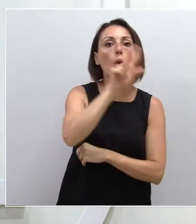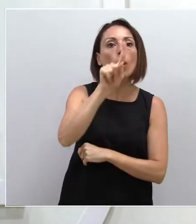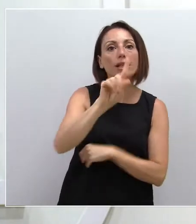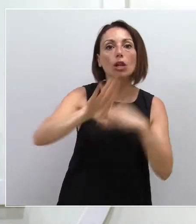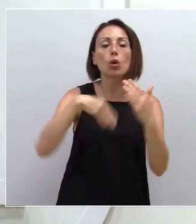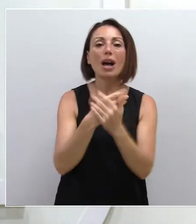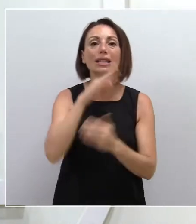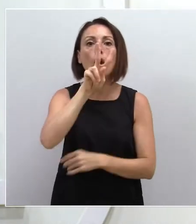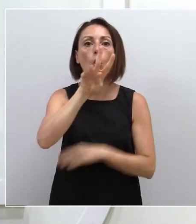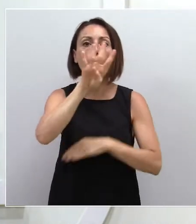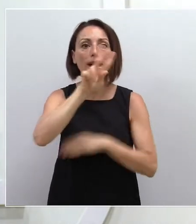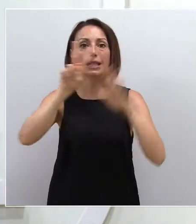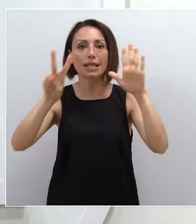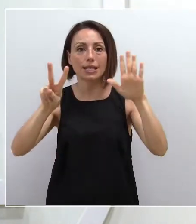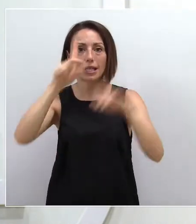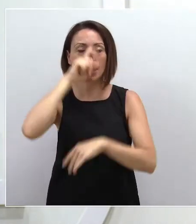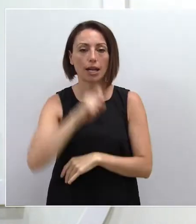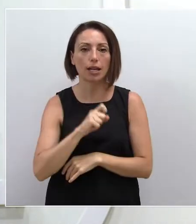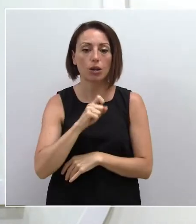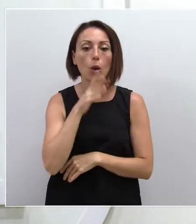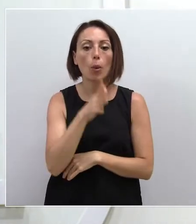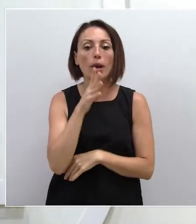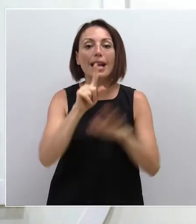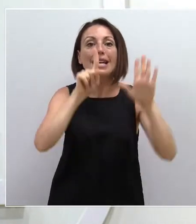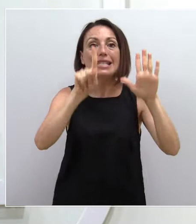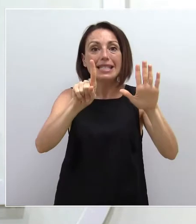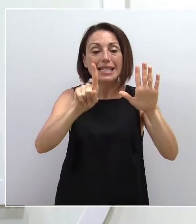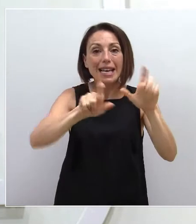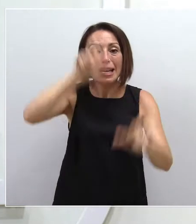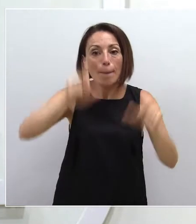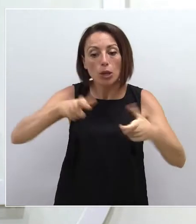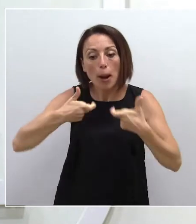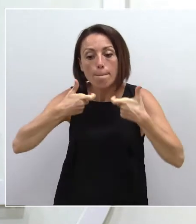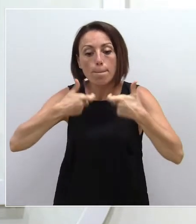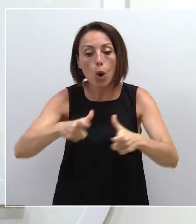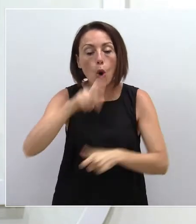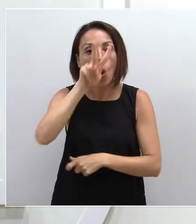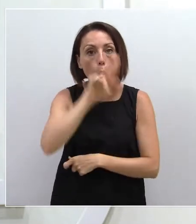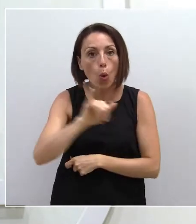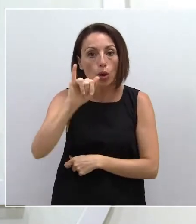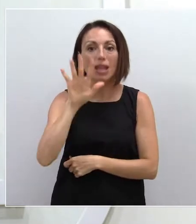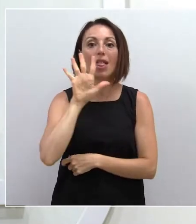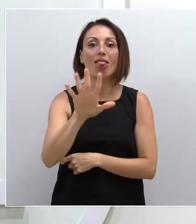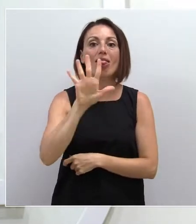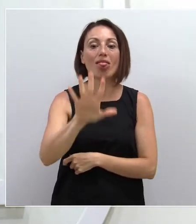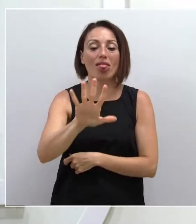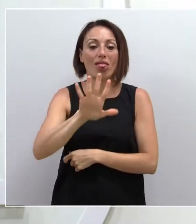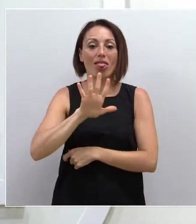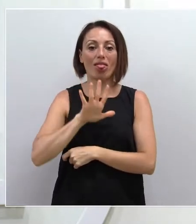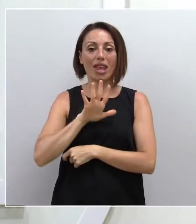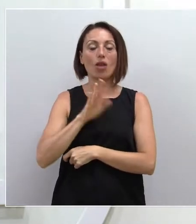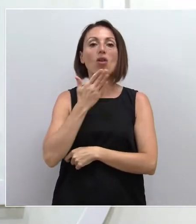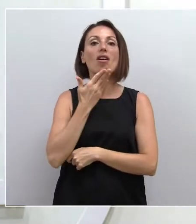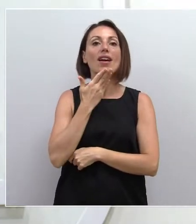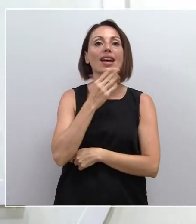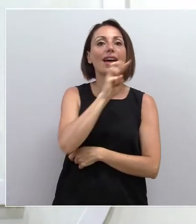47 años. De esta manera, de las seis personas ingresadas en UCI, cinco tienen entre 31